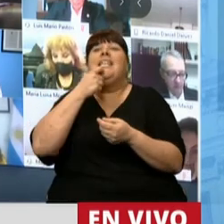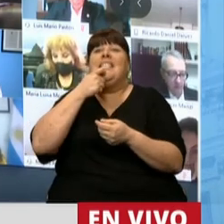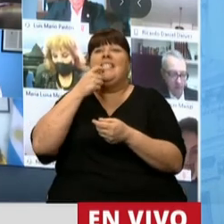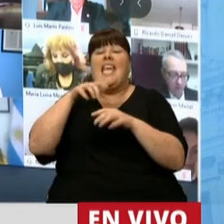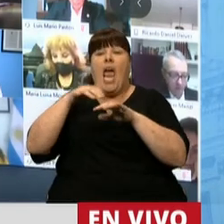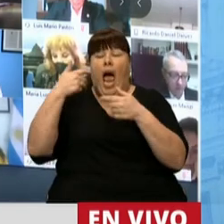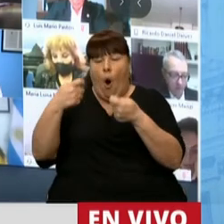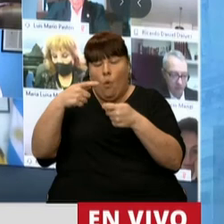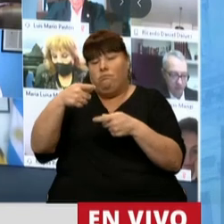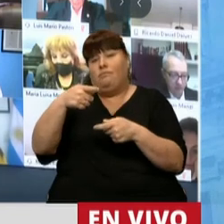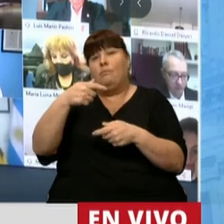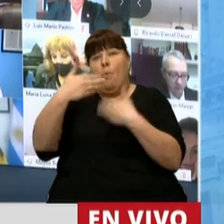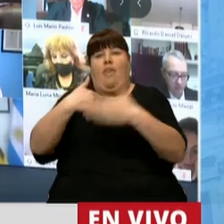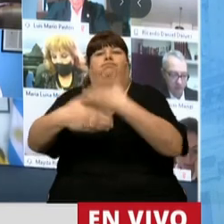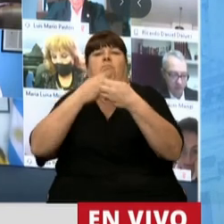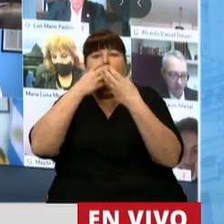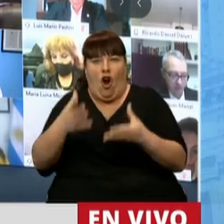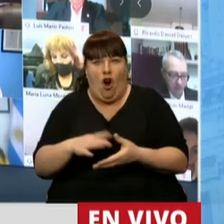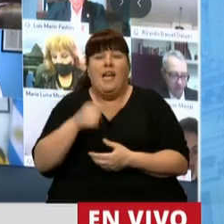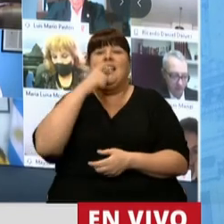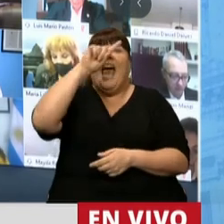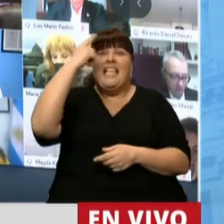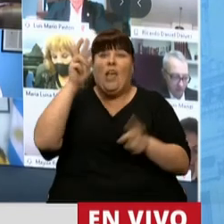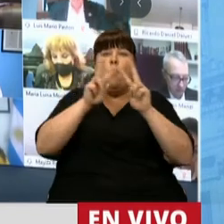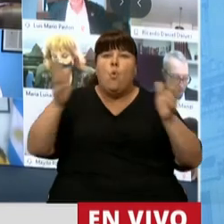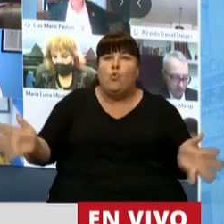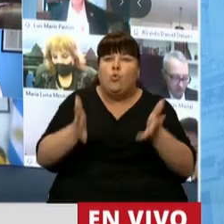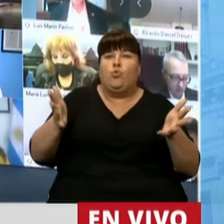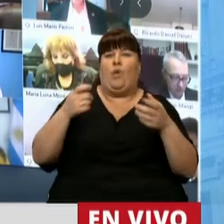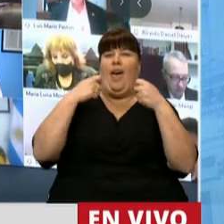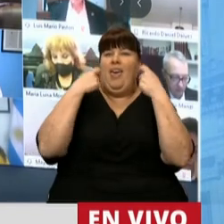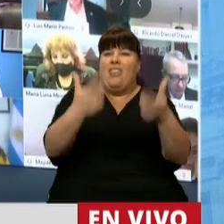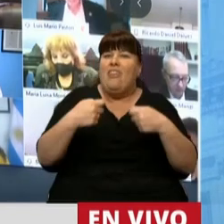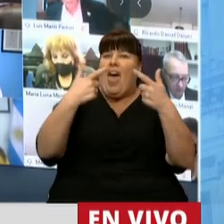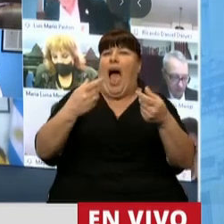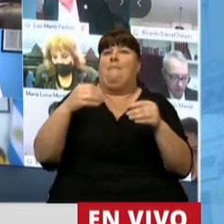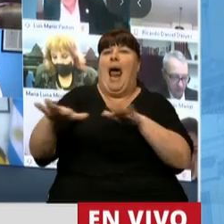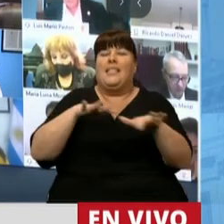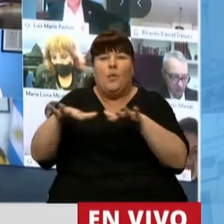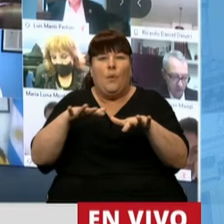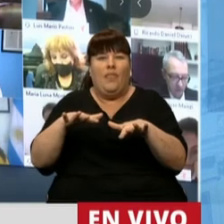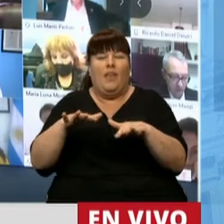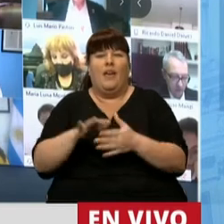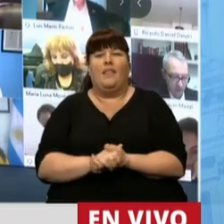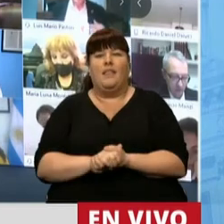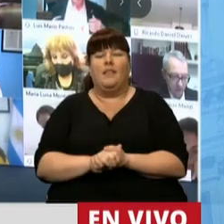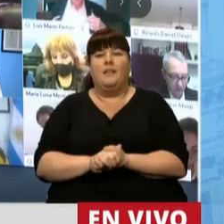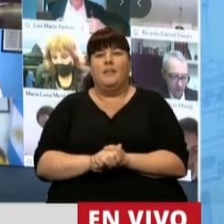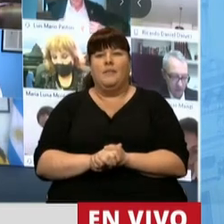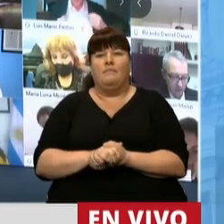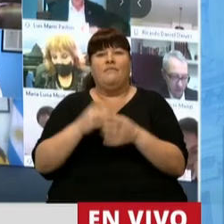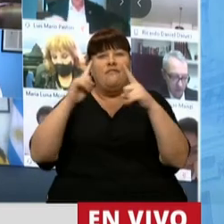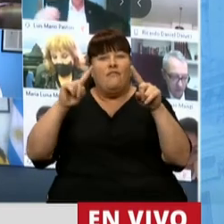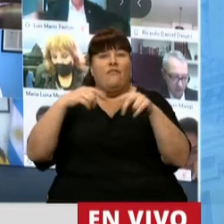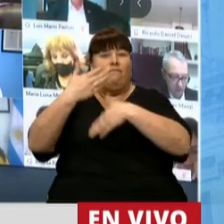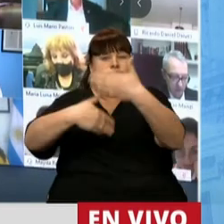usa. Por eso creemos que un Estado que incentive y cree las condiciones para que las actividades tengan que ver con la educación y